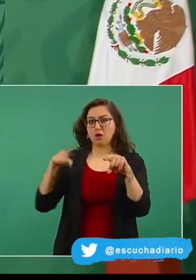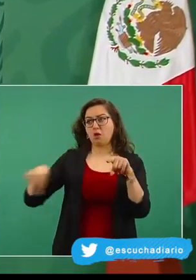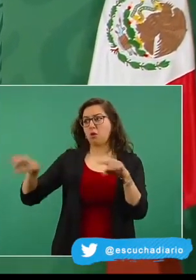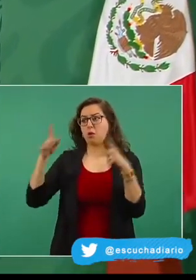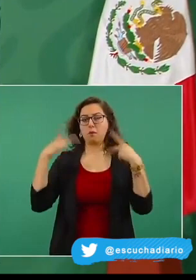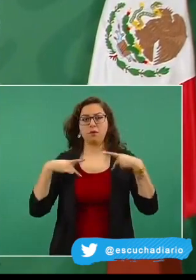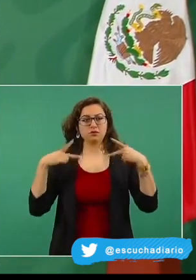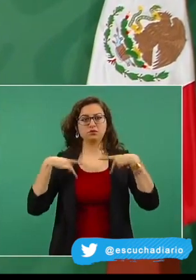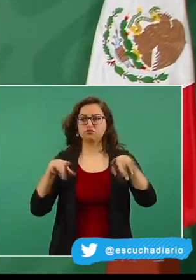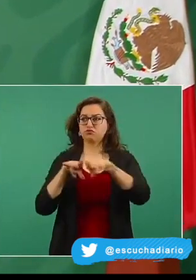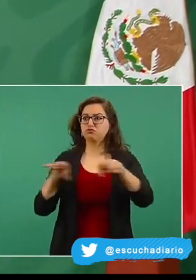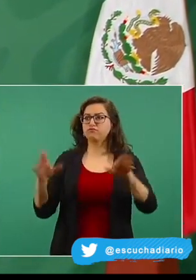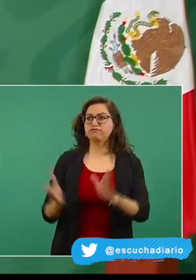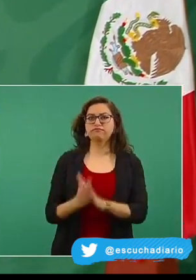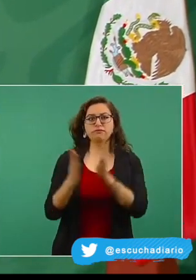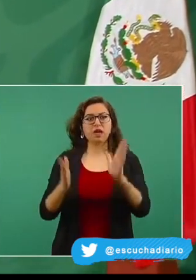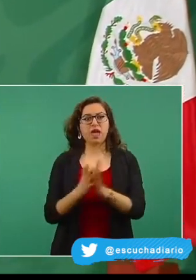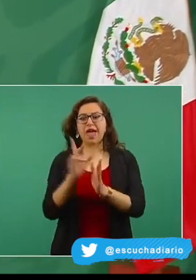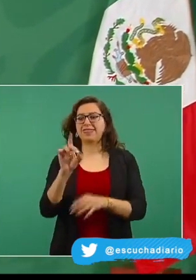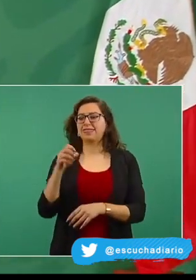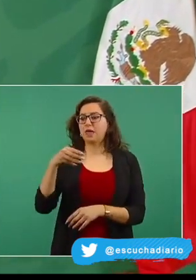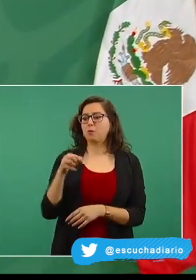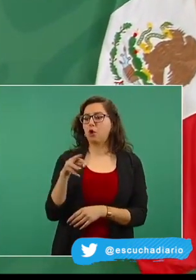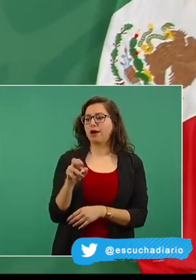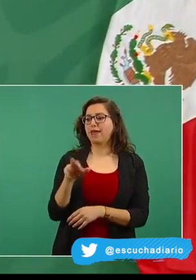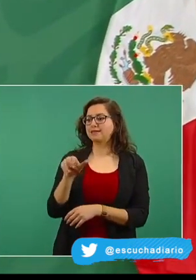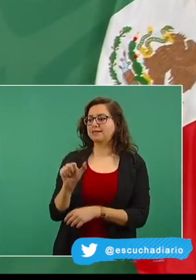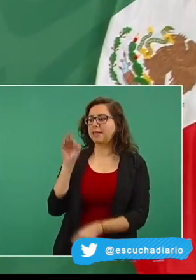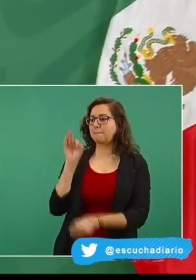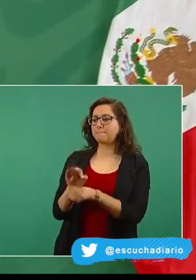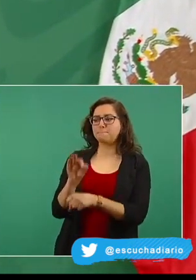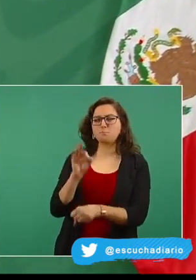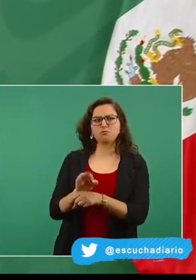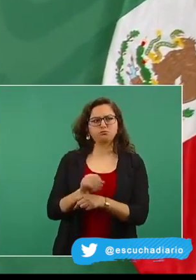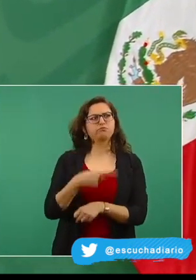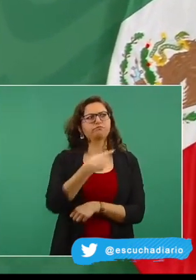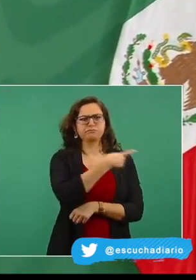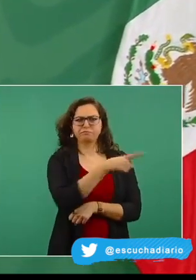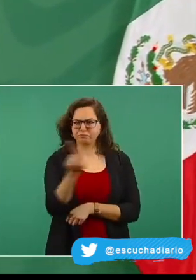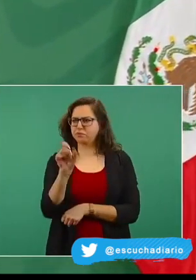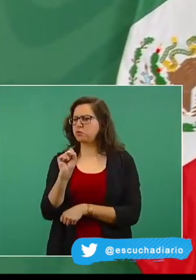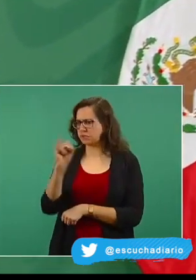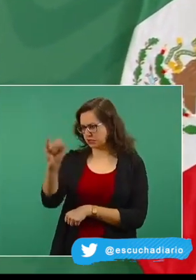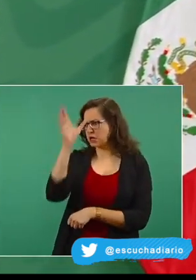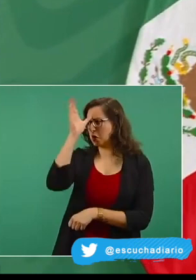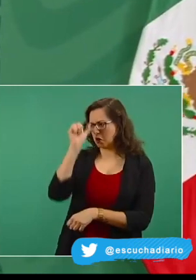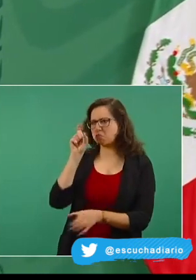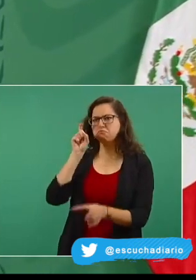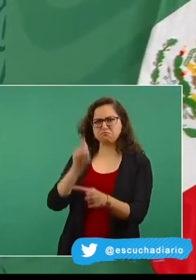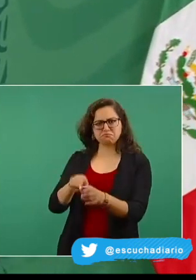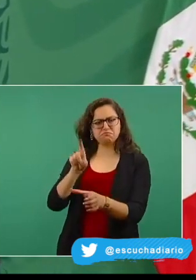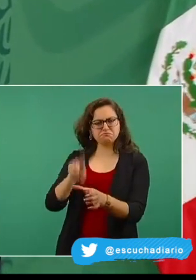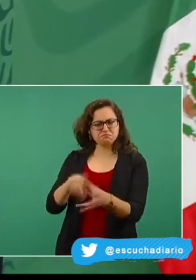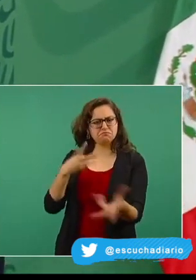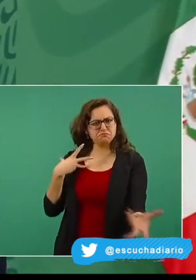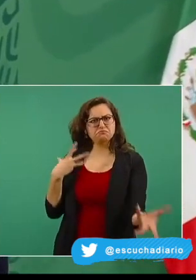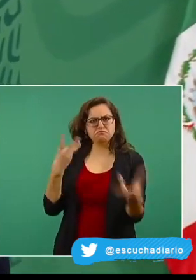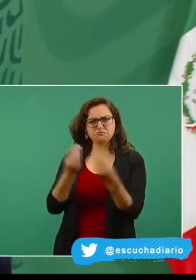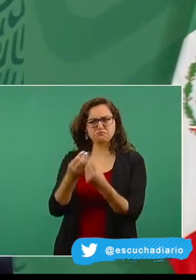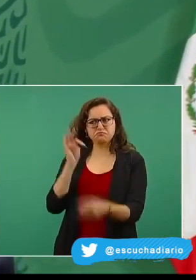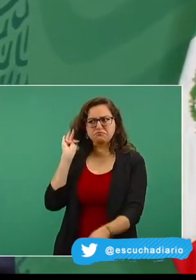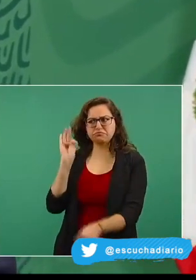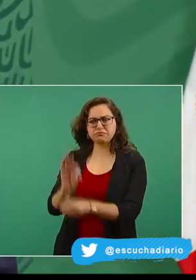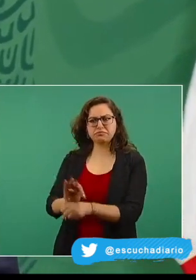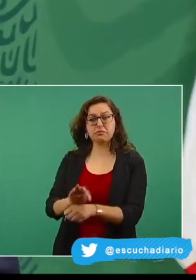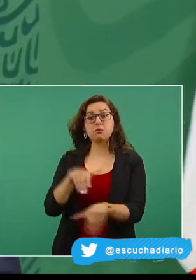El día de hoy el presidente informa que son ya 25 gobernadores los que se han sumado al Acuerdo Nacional por la Democracia rumbo a las próximas